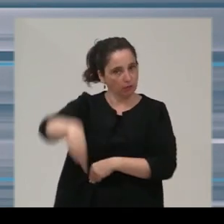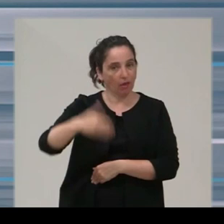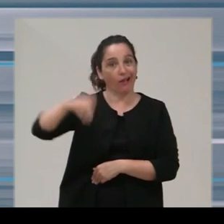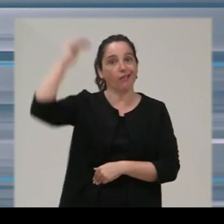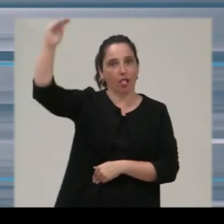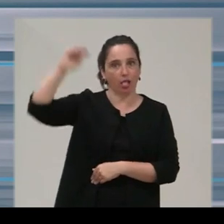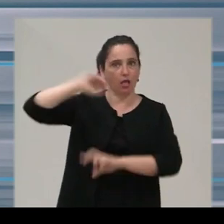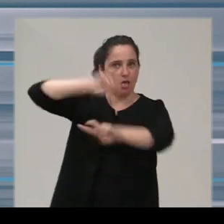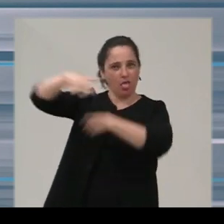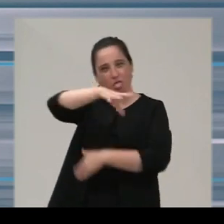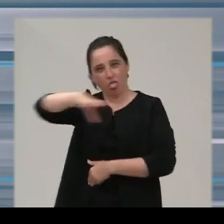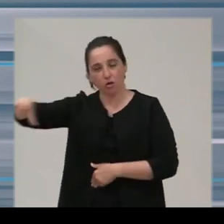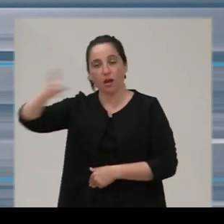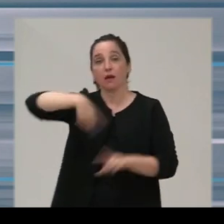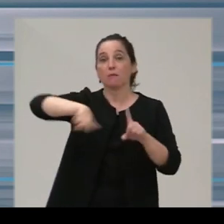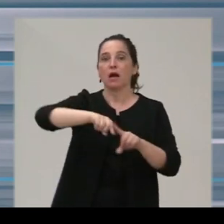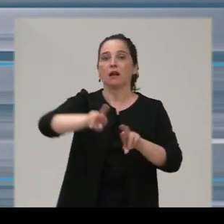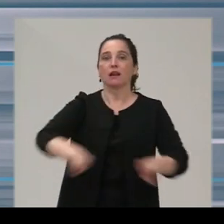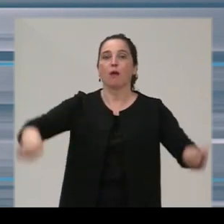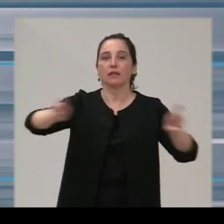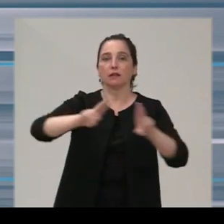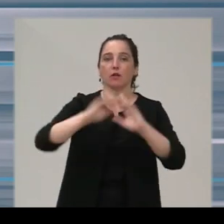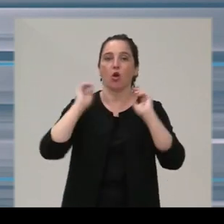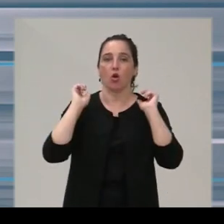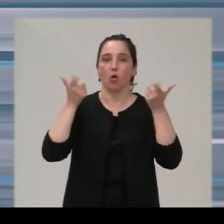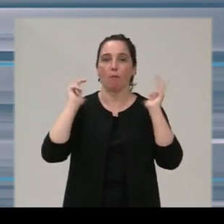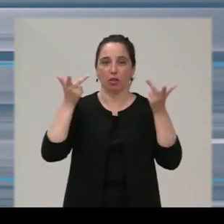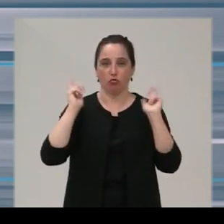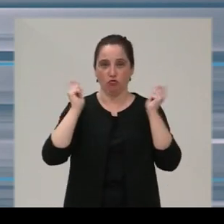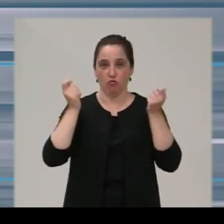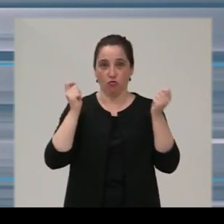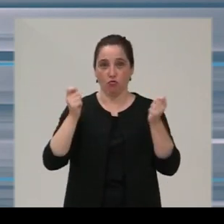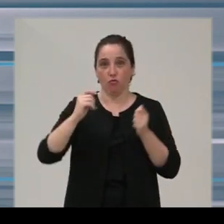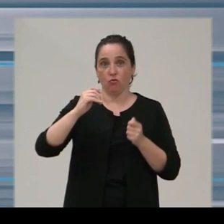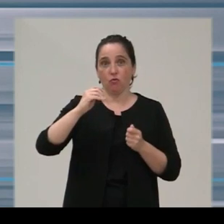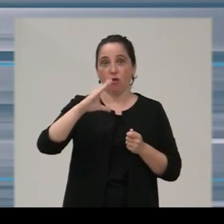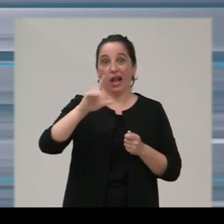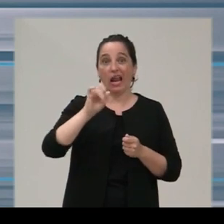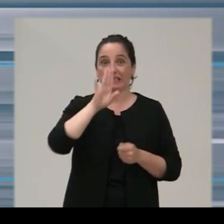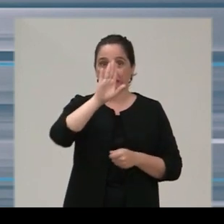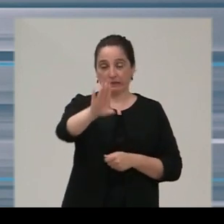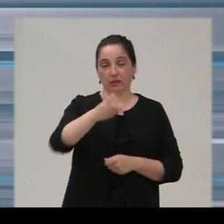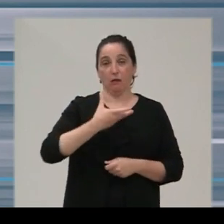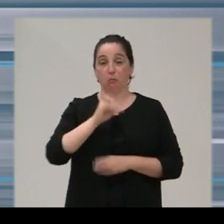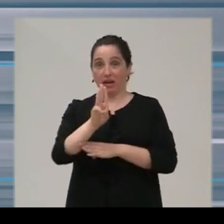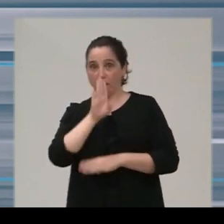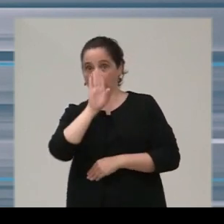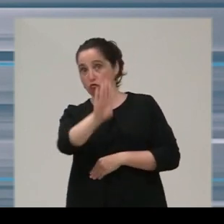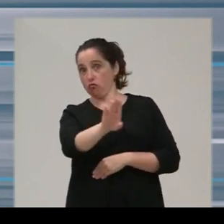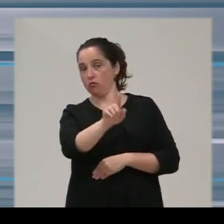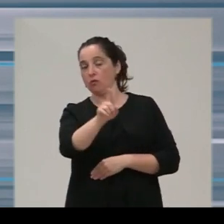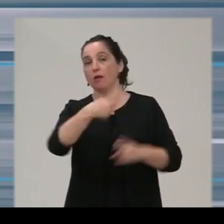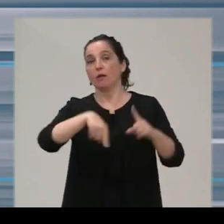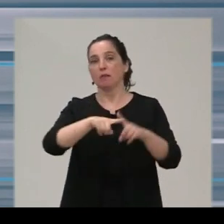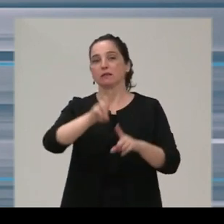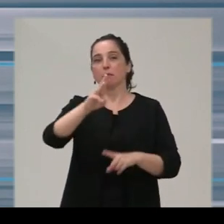que vamos a acometer la rehabilitación del convento de las Clarisas y su puesta en valor como dotación de uso público y la ampliación del